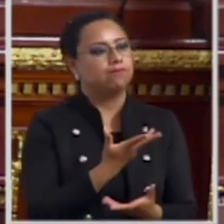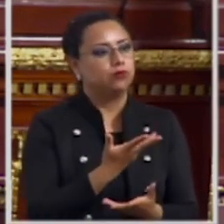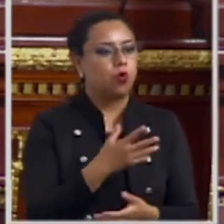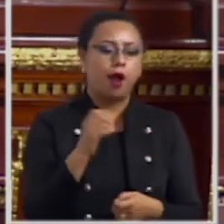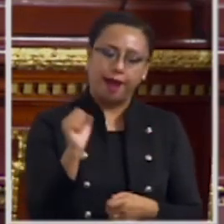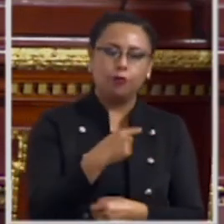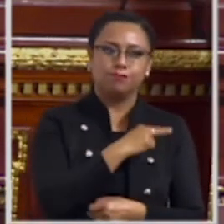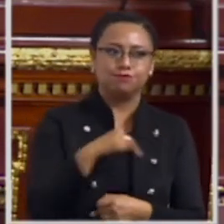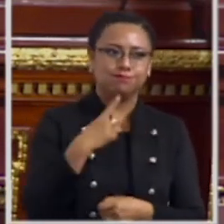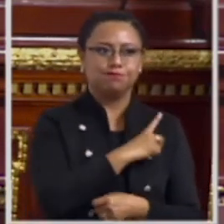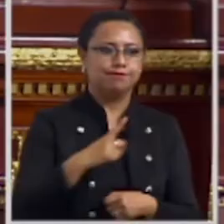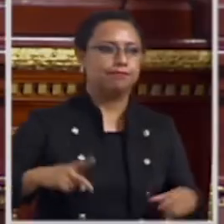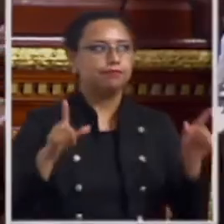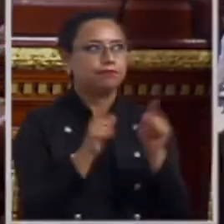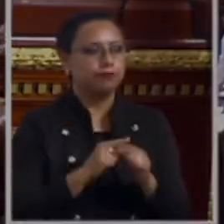diputado presidente.